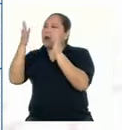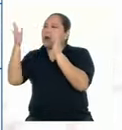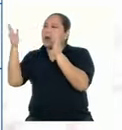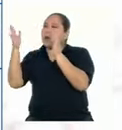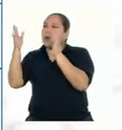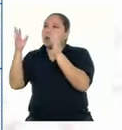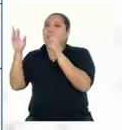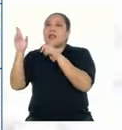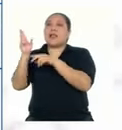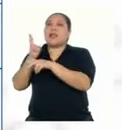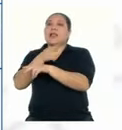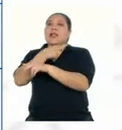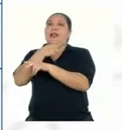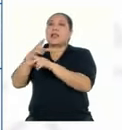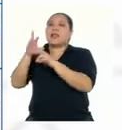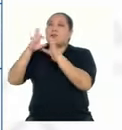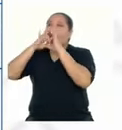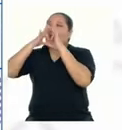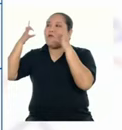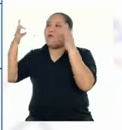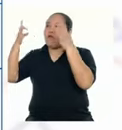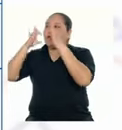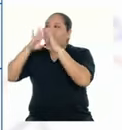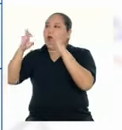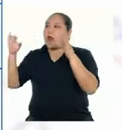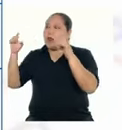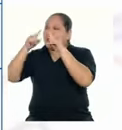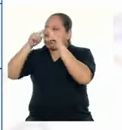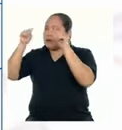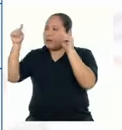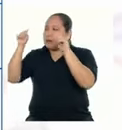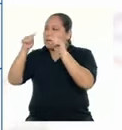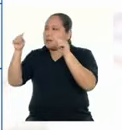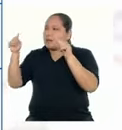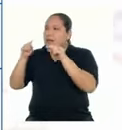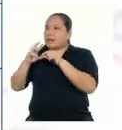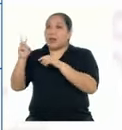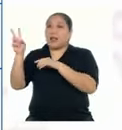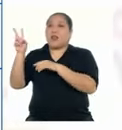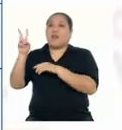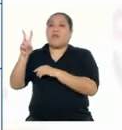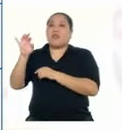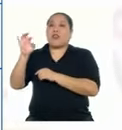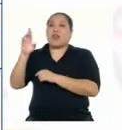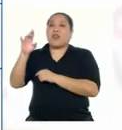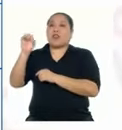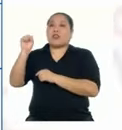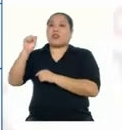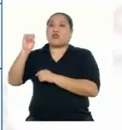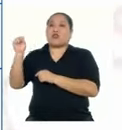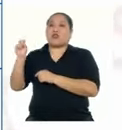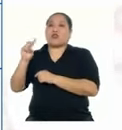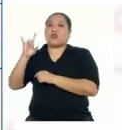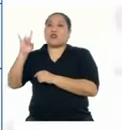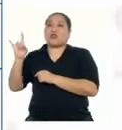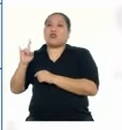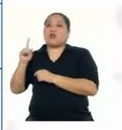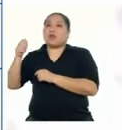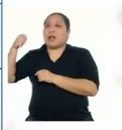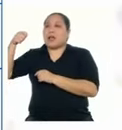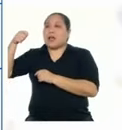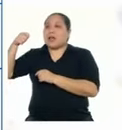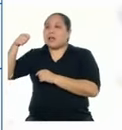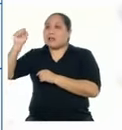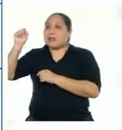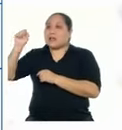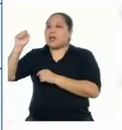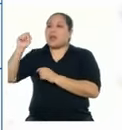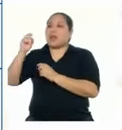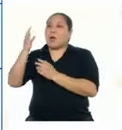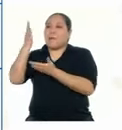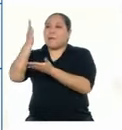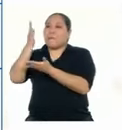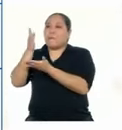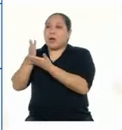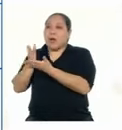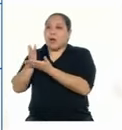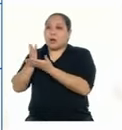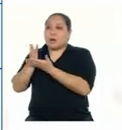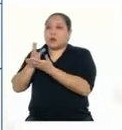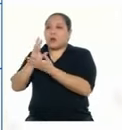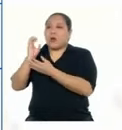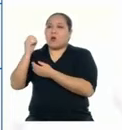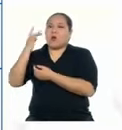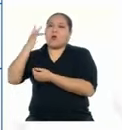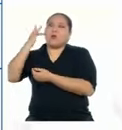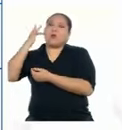ritmo de las frases En los versos, el poeta se sirve de elementos como los acentos Las pausas